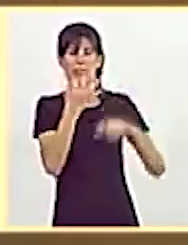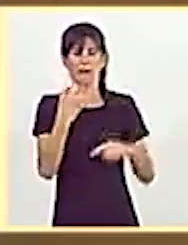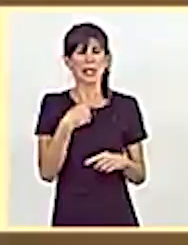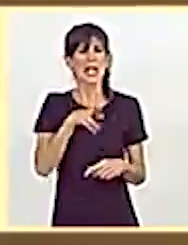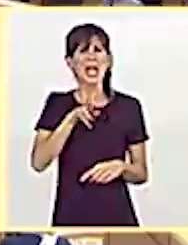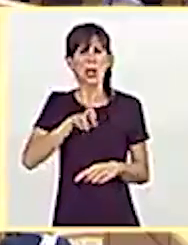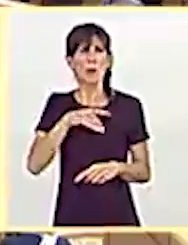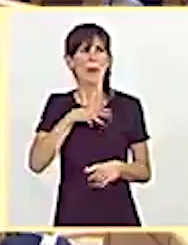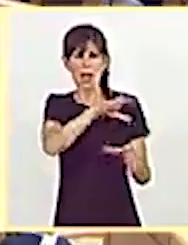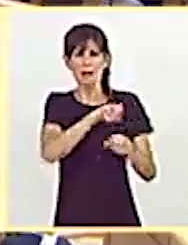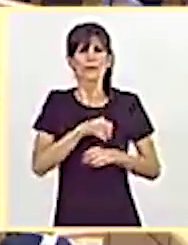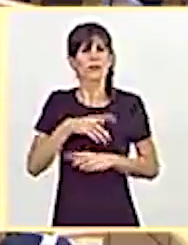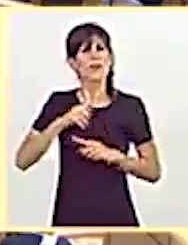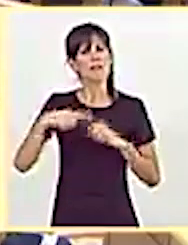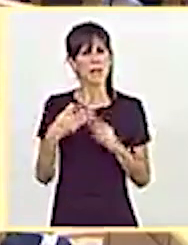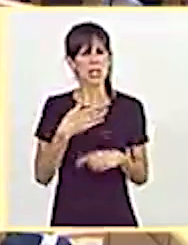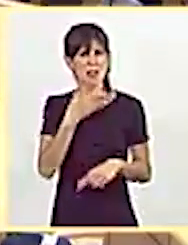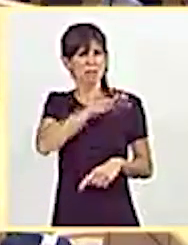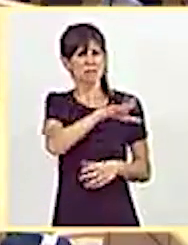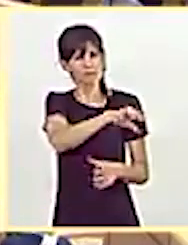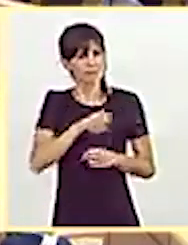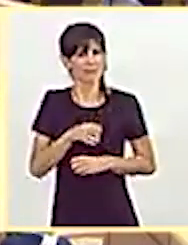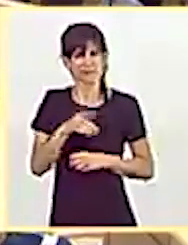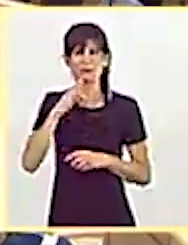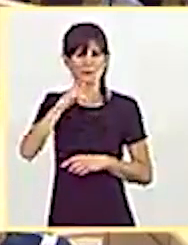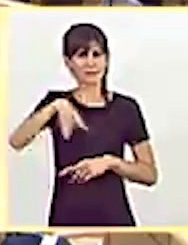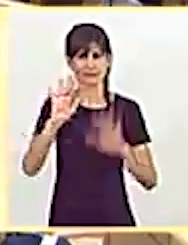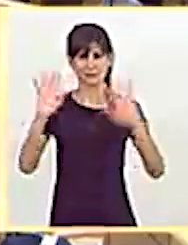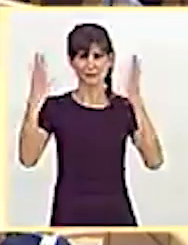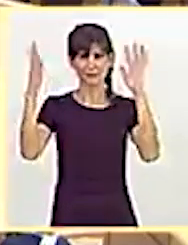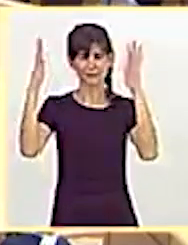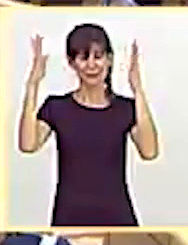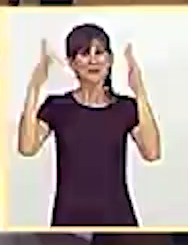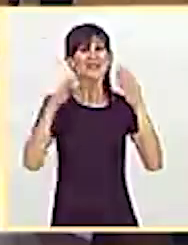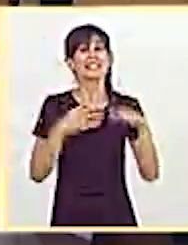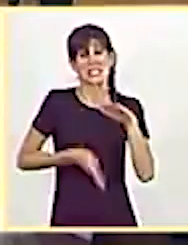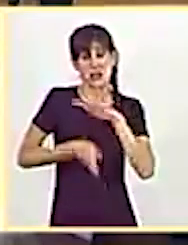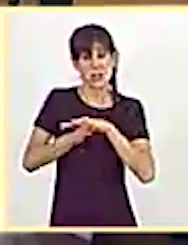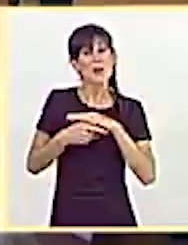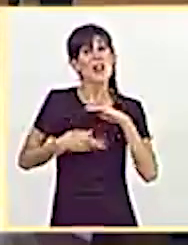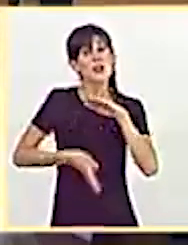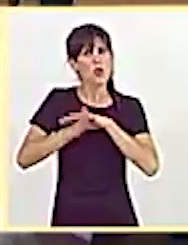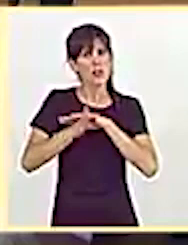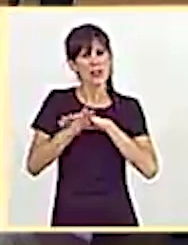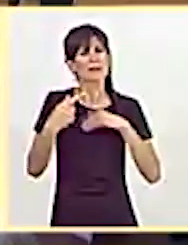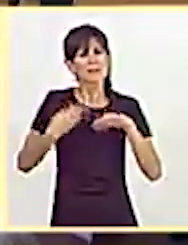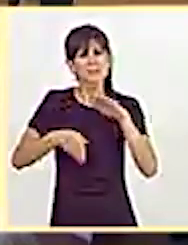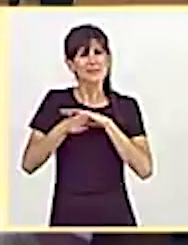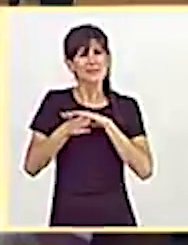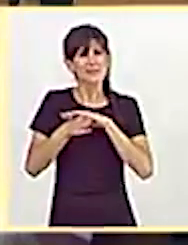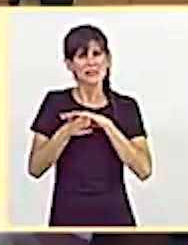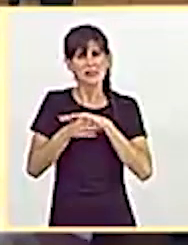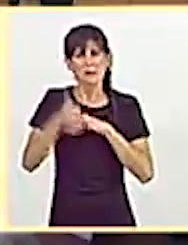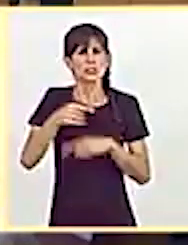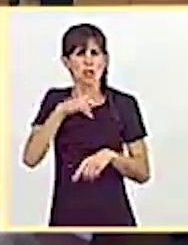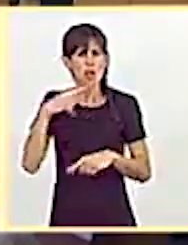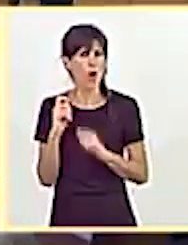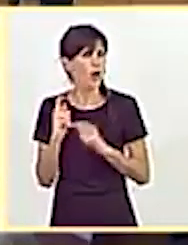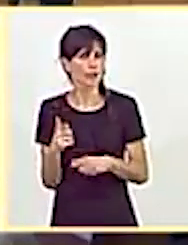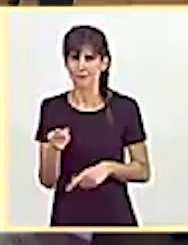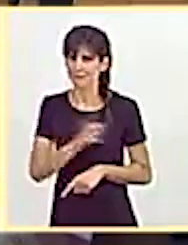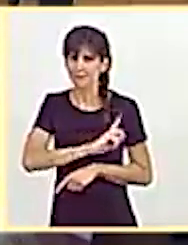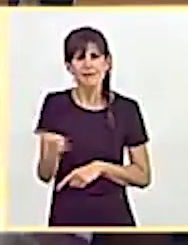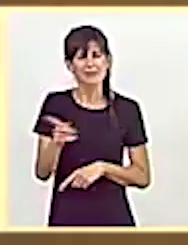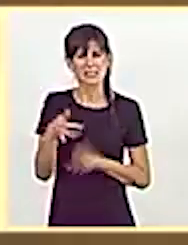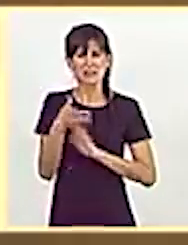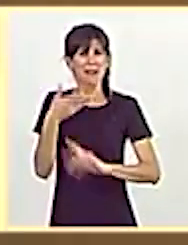No podemos seguir produciendo más dolor y